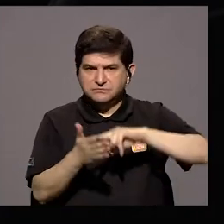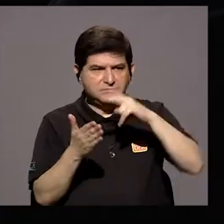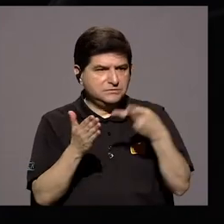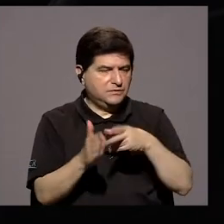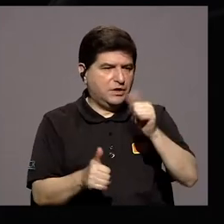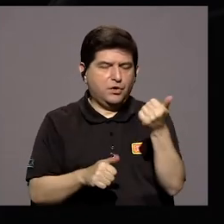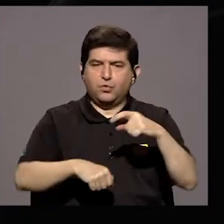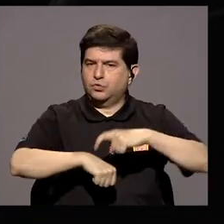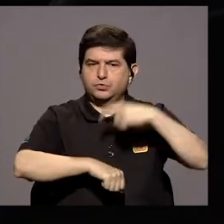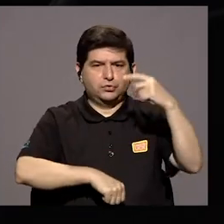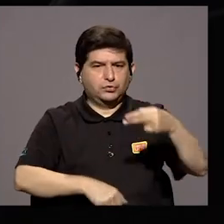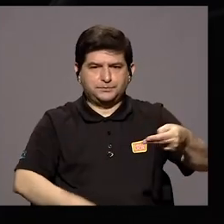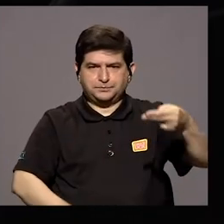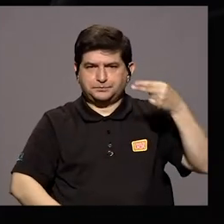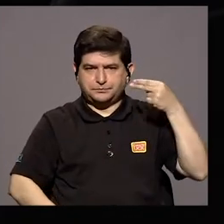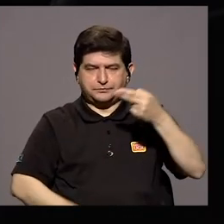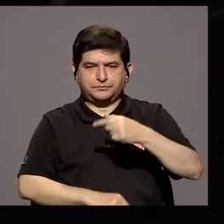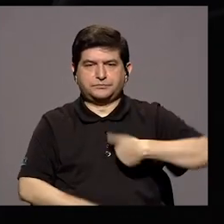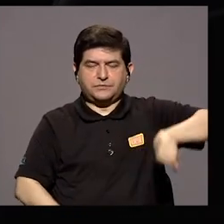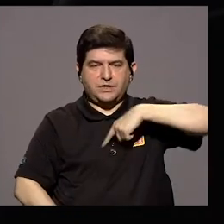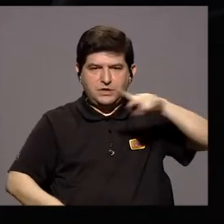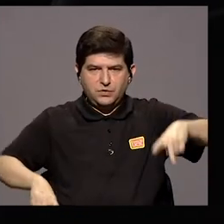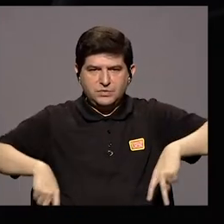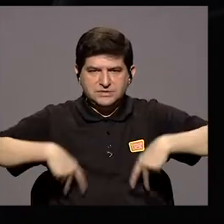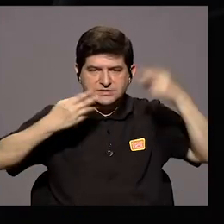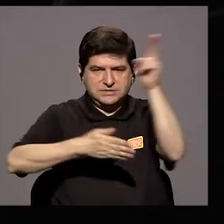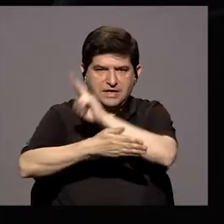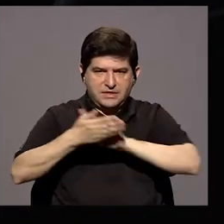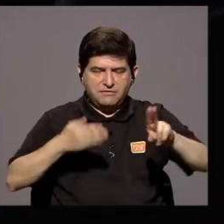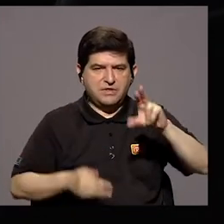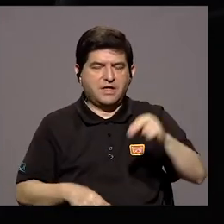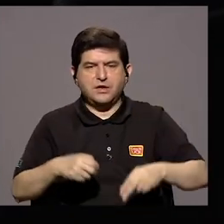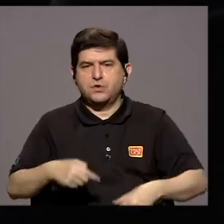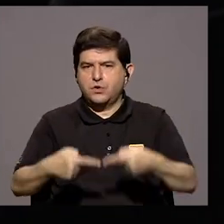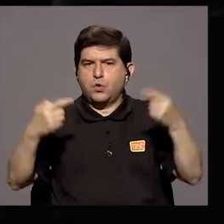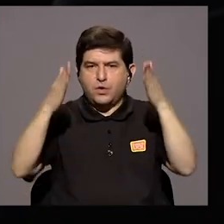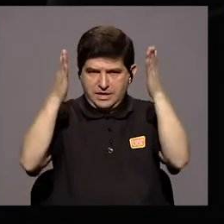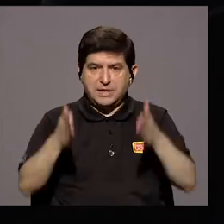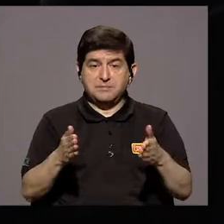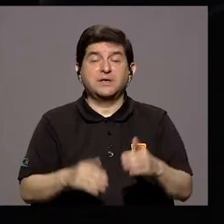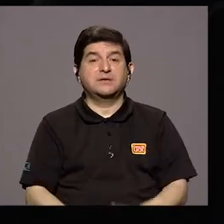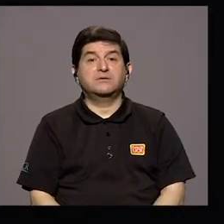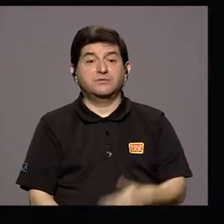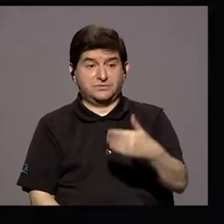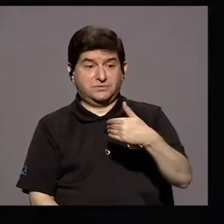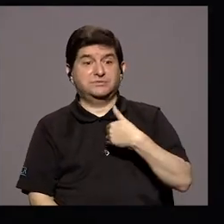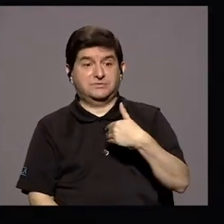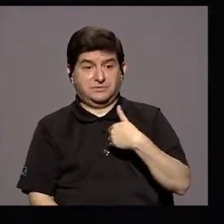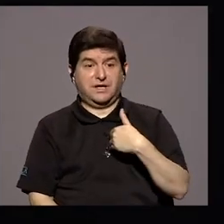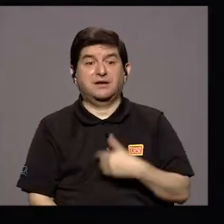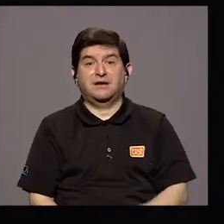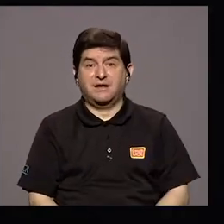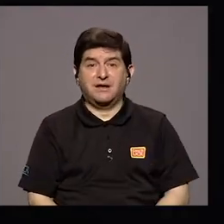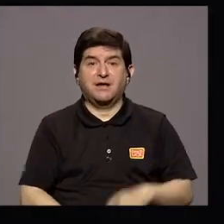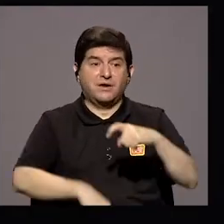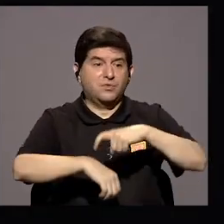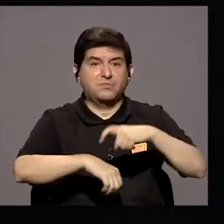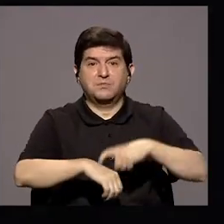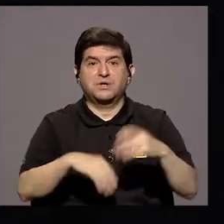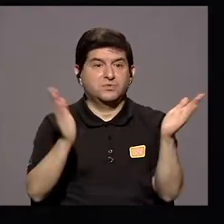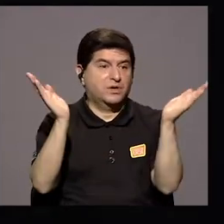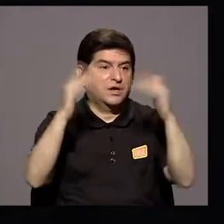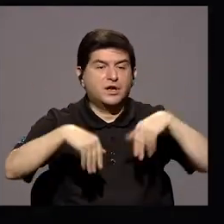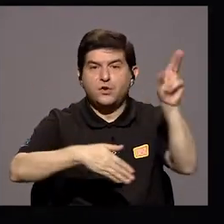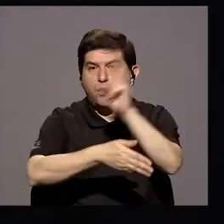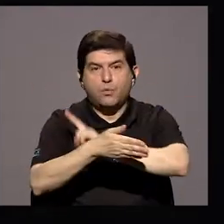en otros momentos de la historia de nuestra vida académica no haya habido adversarios Incluso tuvimos, bueno, hasta momentos en que no hubo universidad